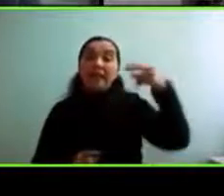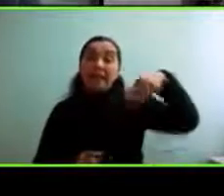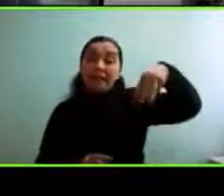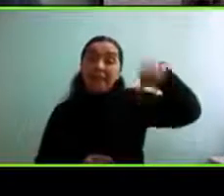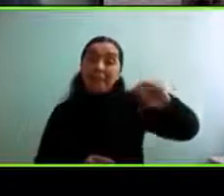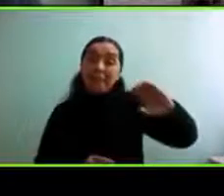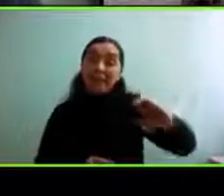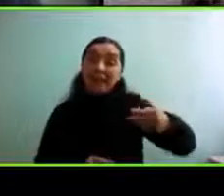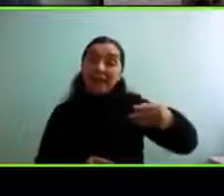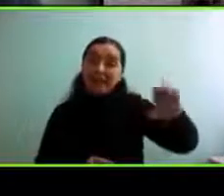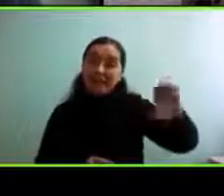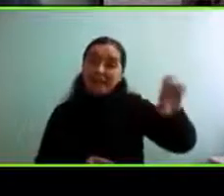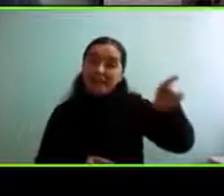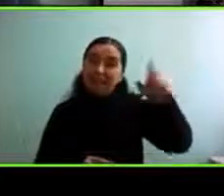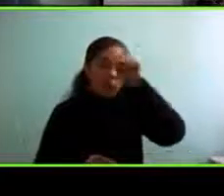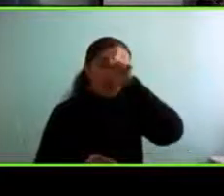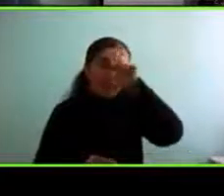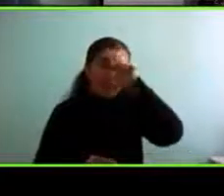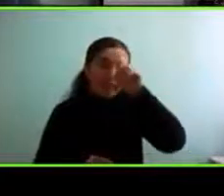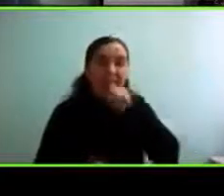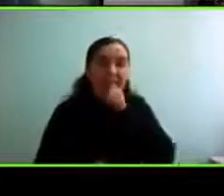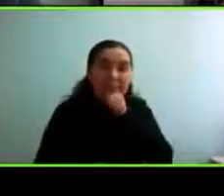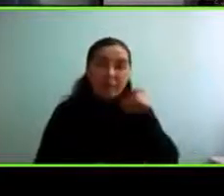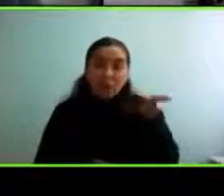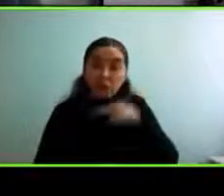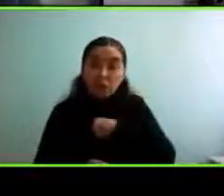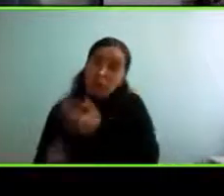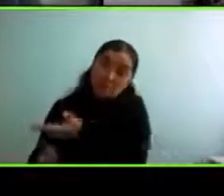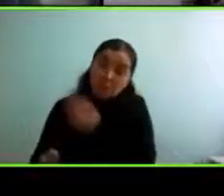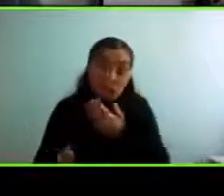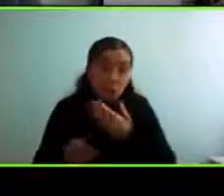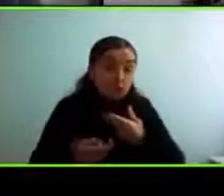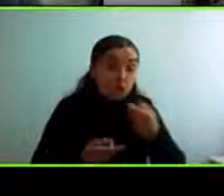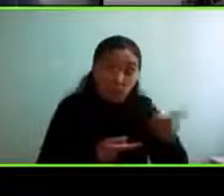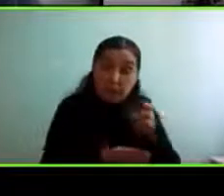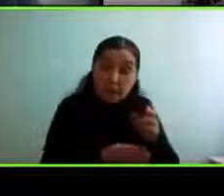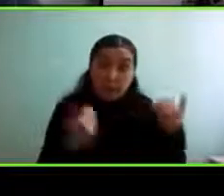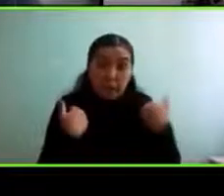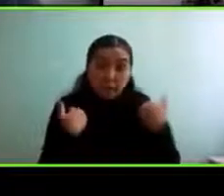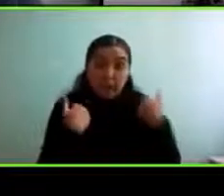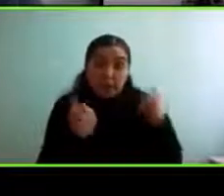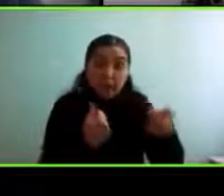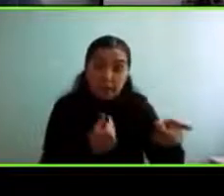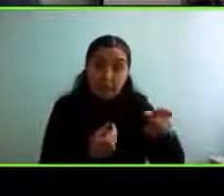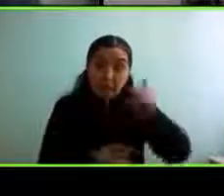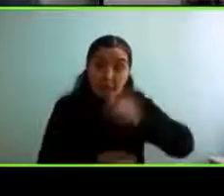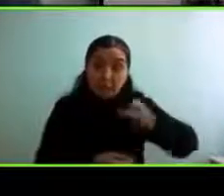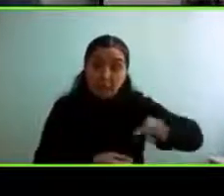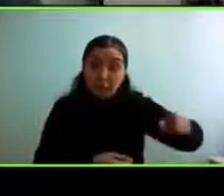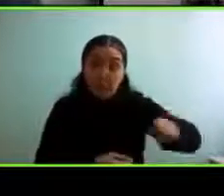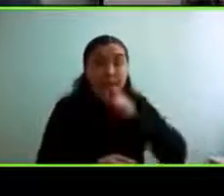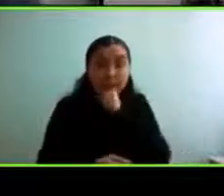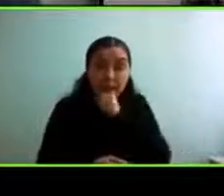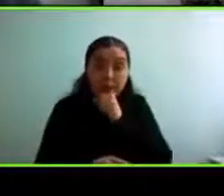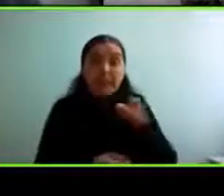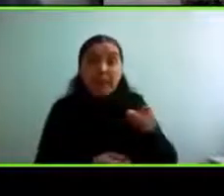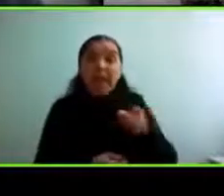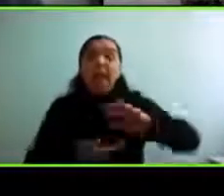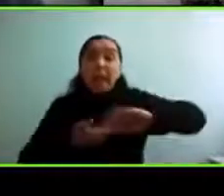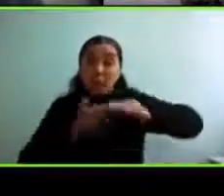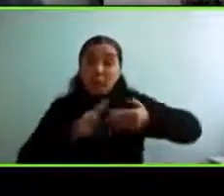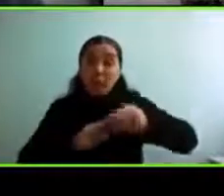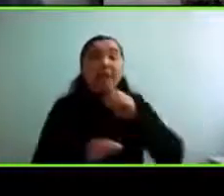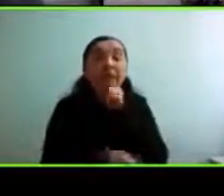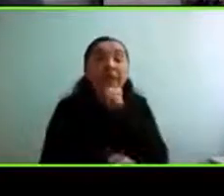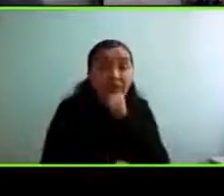salud con personas mayores que estaban hospitalizadas y además con personas que también eran parte de la comunidad. Yo